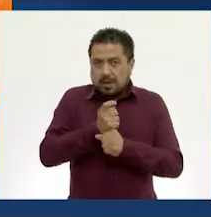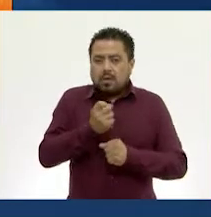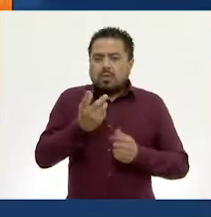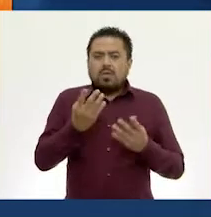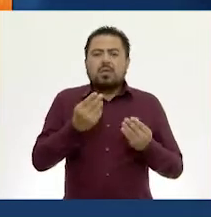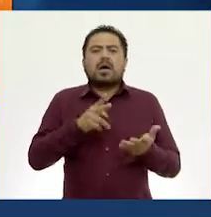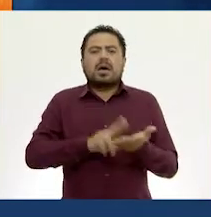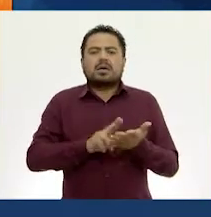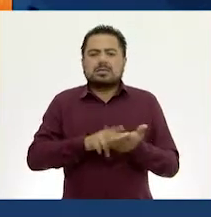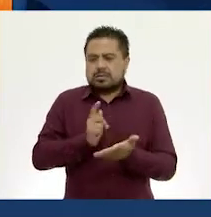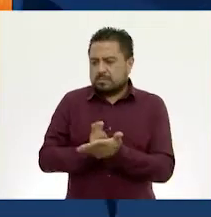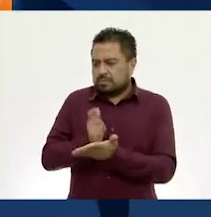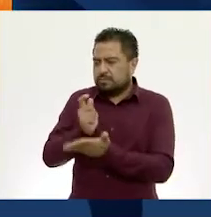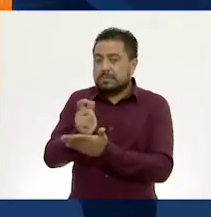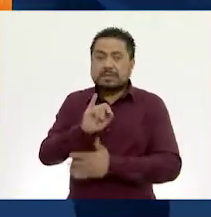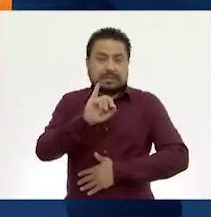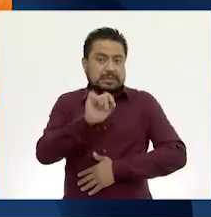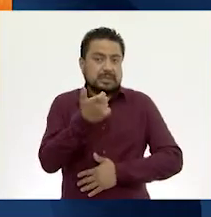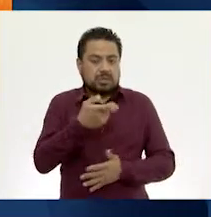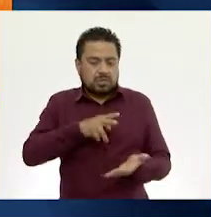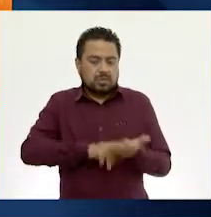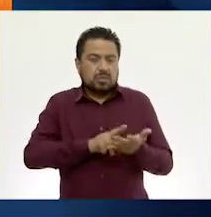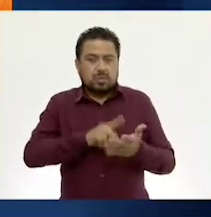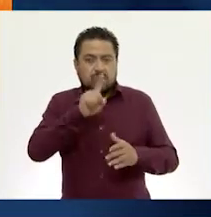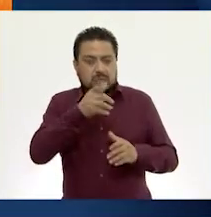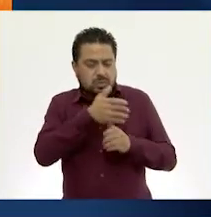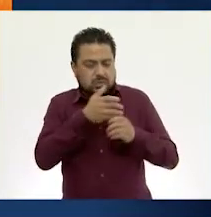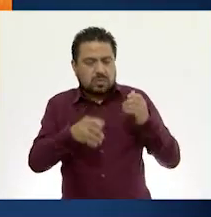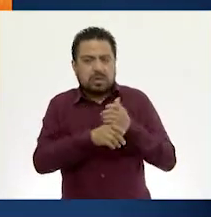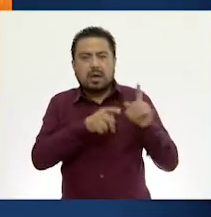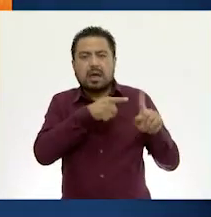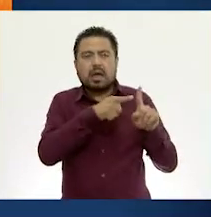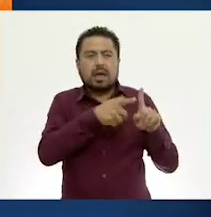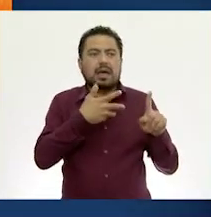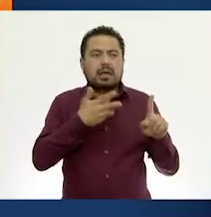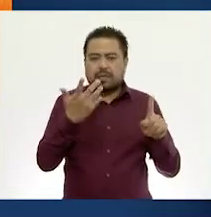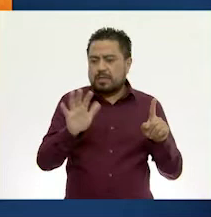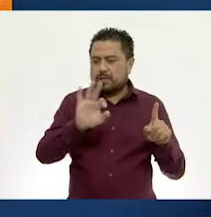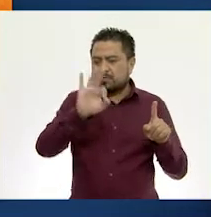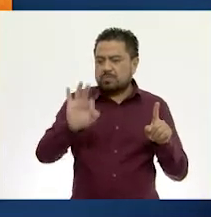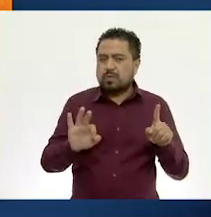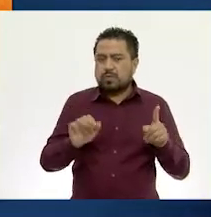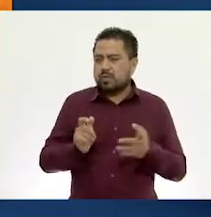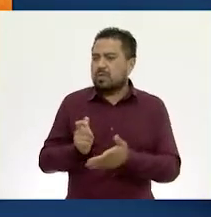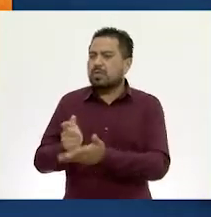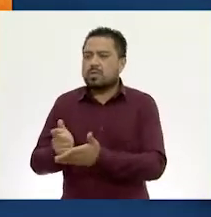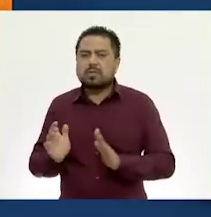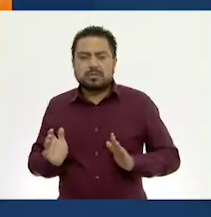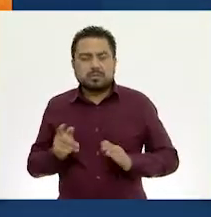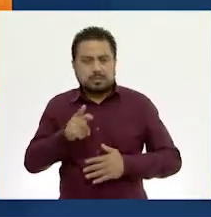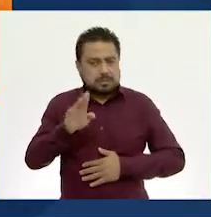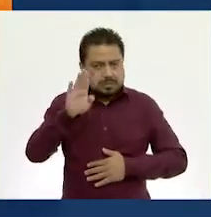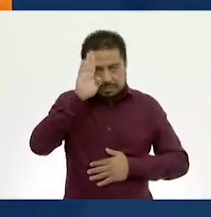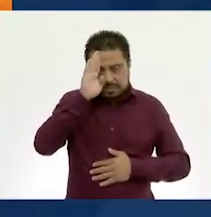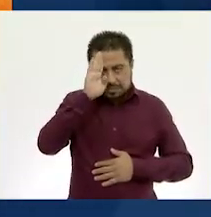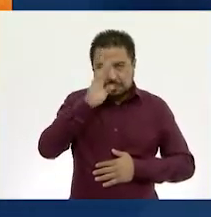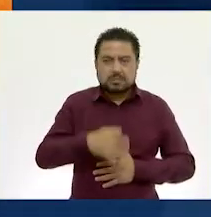¿cuánto tenemos que pagar si el precio de un producto tiene el 10% de descuento? Piénsale.